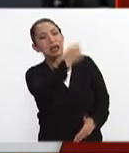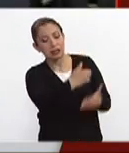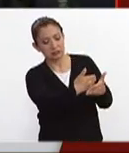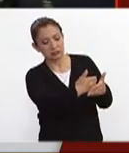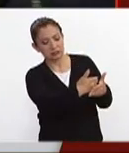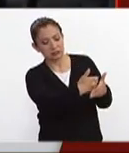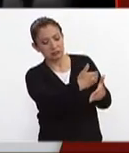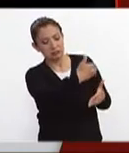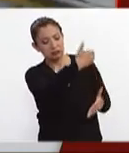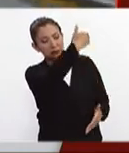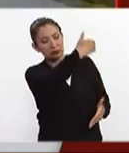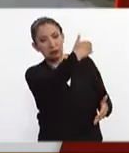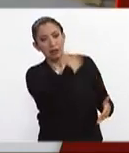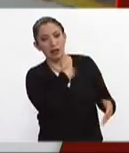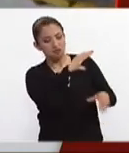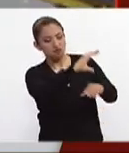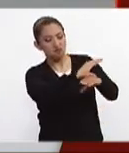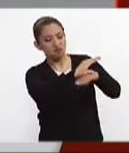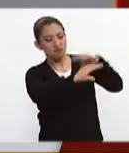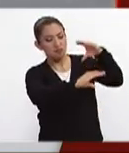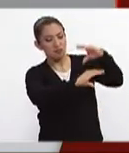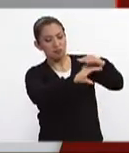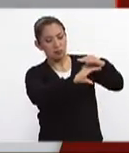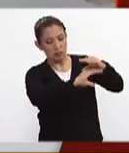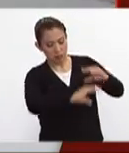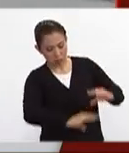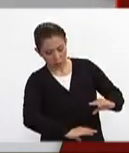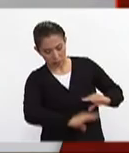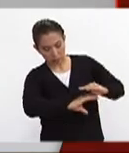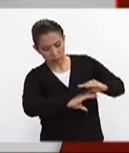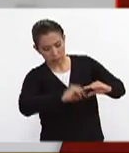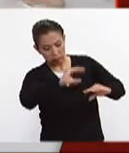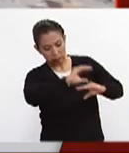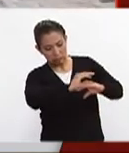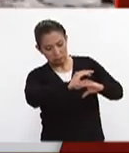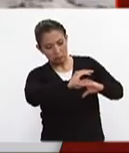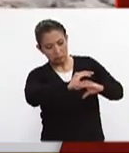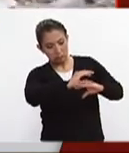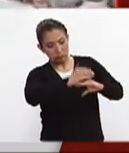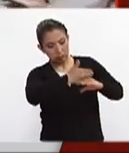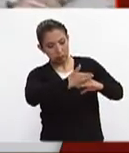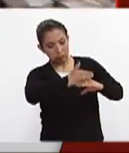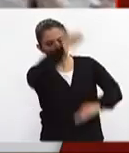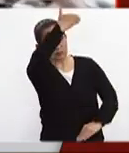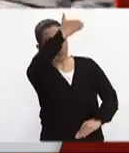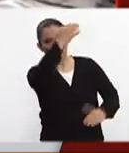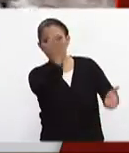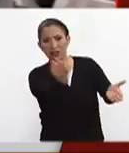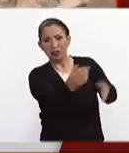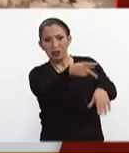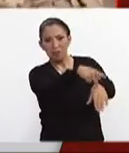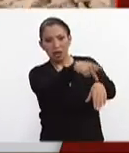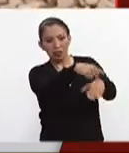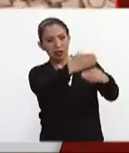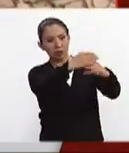un muro de tabique abajo de una estructura de concreto que se puede despegar de la estructura